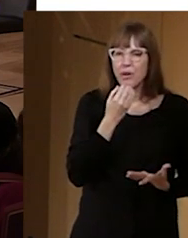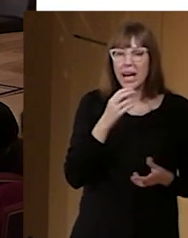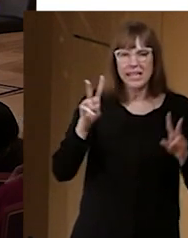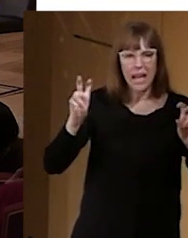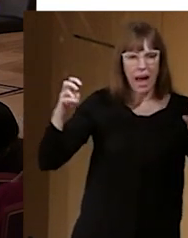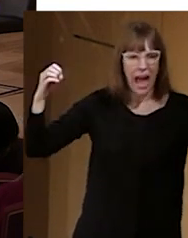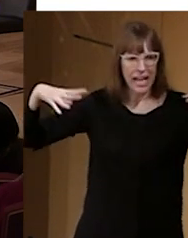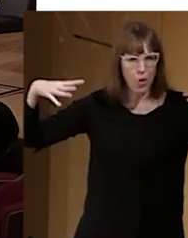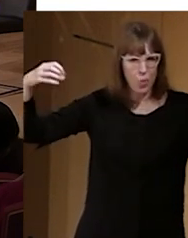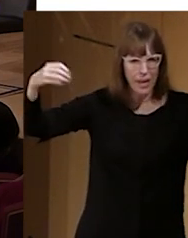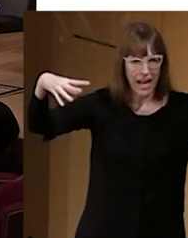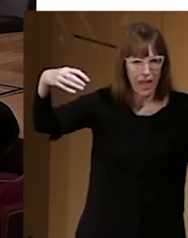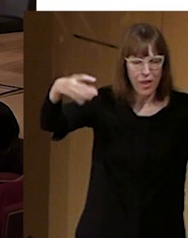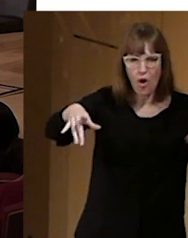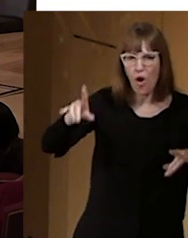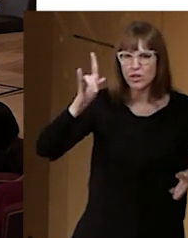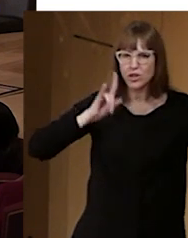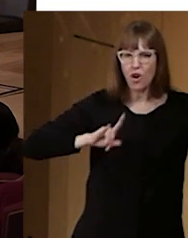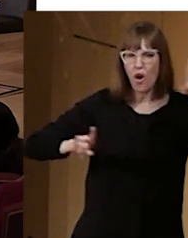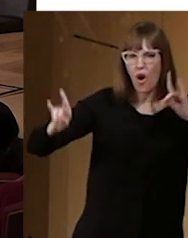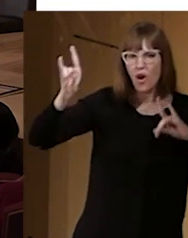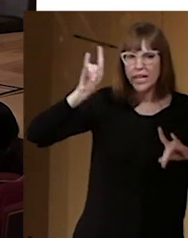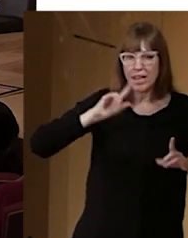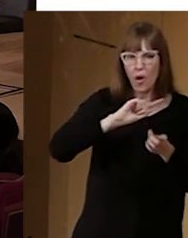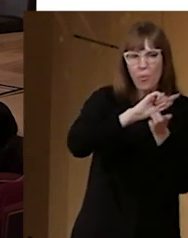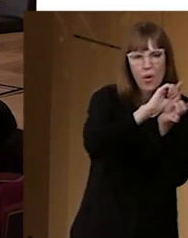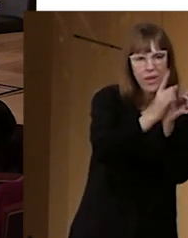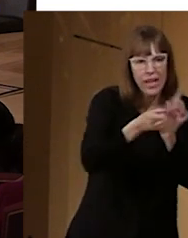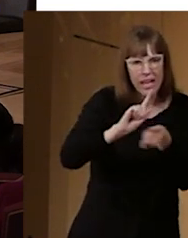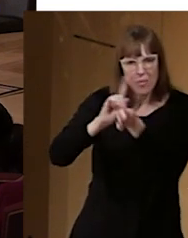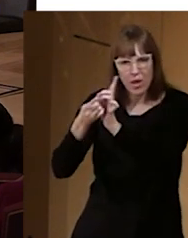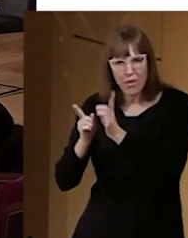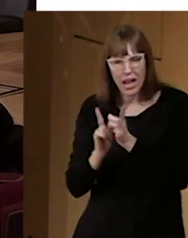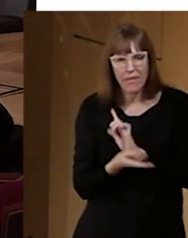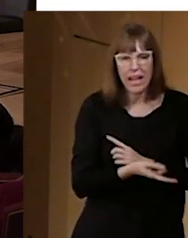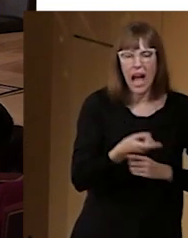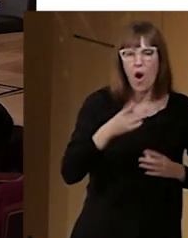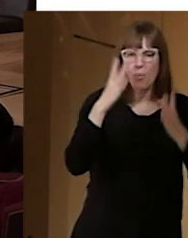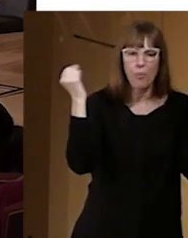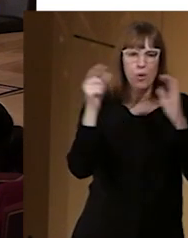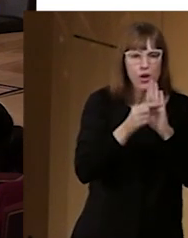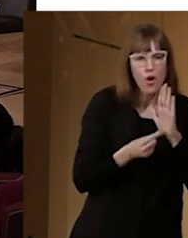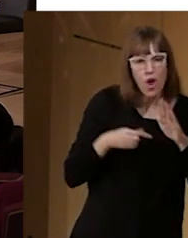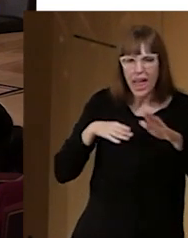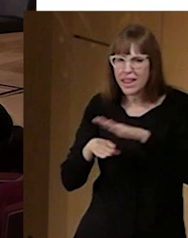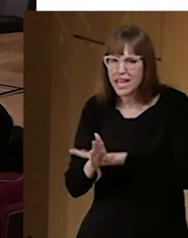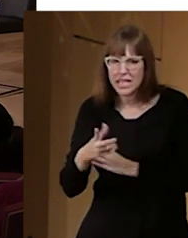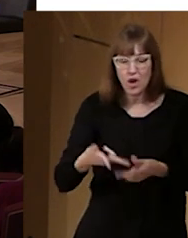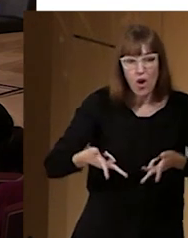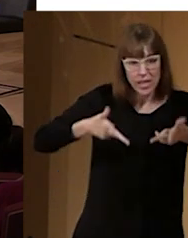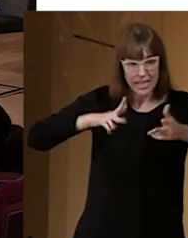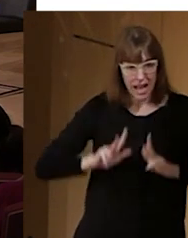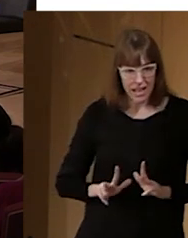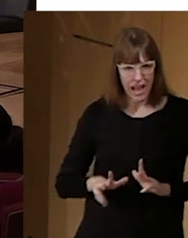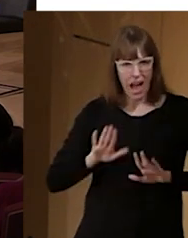iluminación, sonido, protocolo de accesos, de estar sentados todo el rato, etcétera, incluso de cómo nos